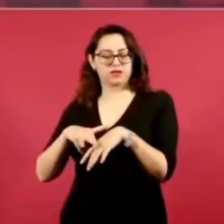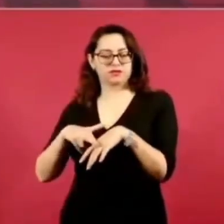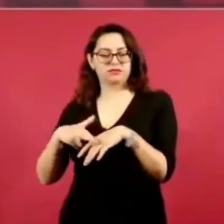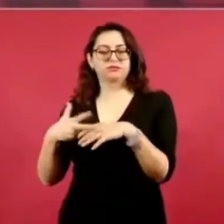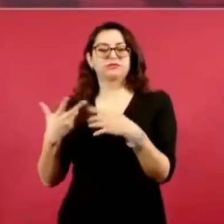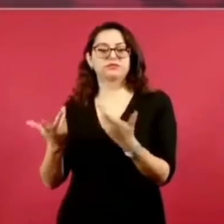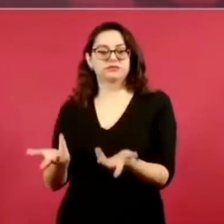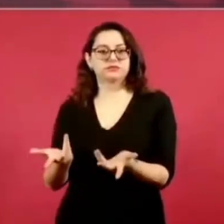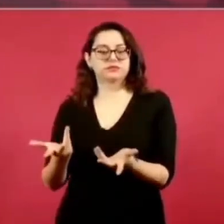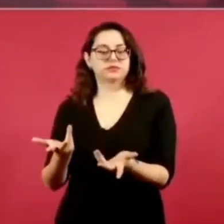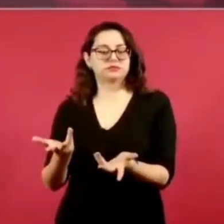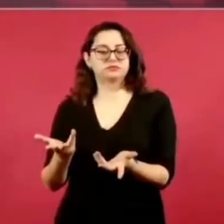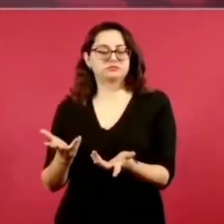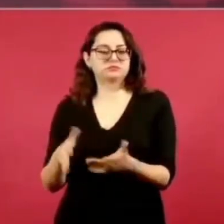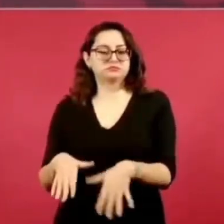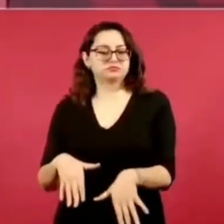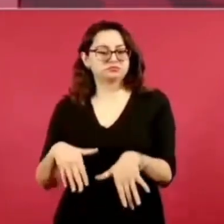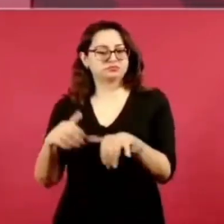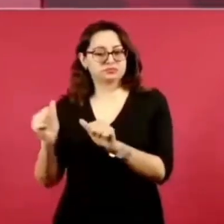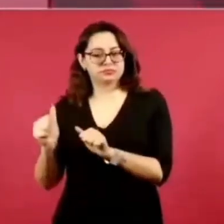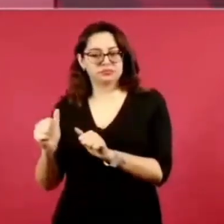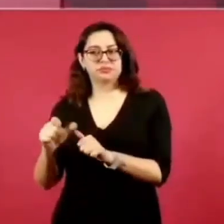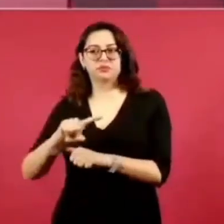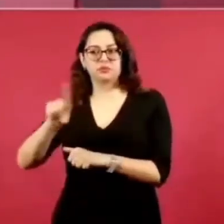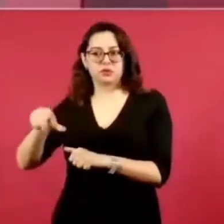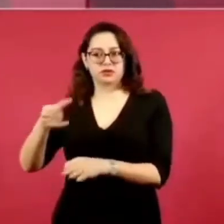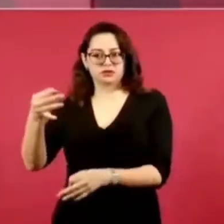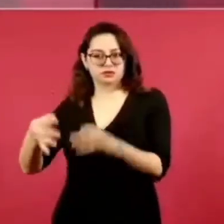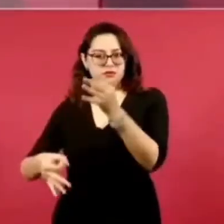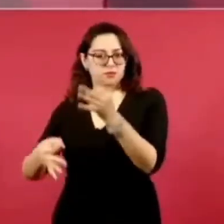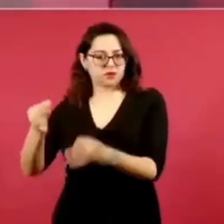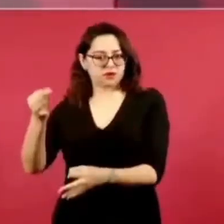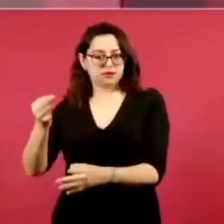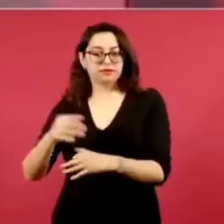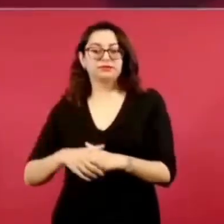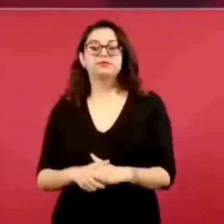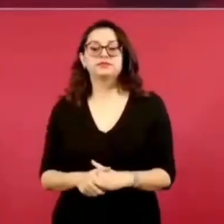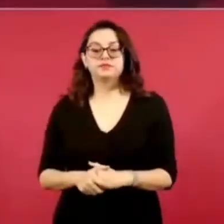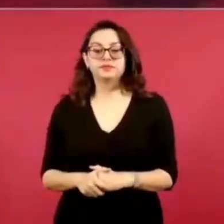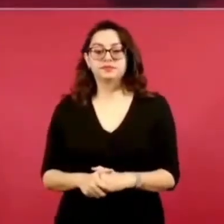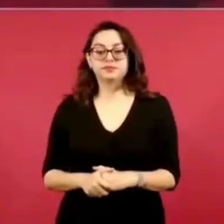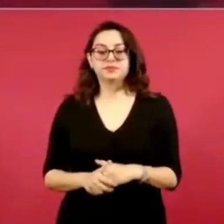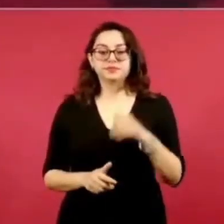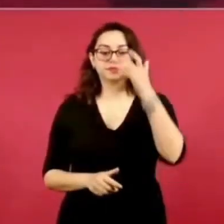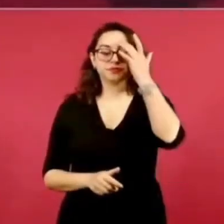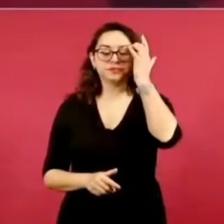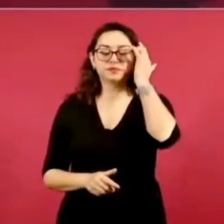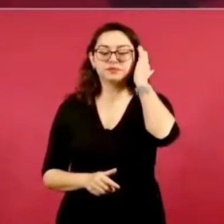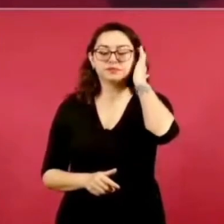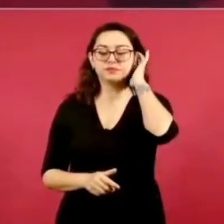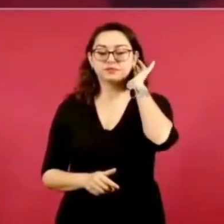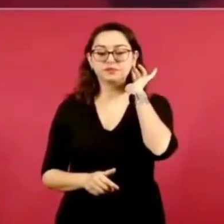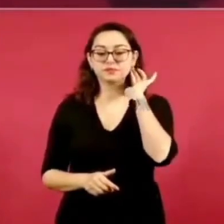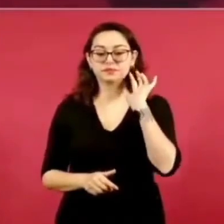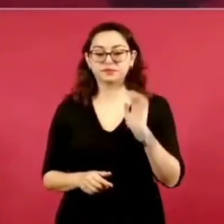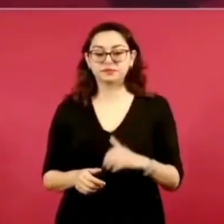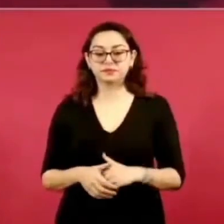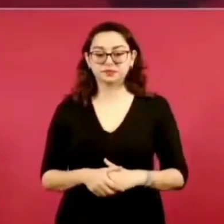estábamos en la oposición y me pidió, es que quiere el presidente